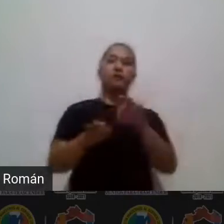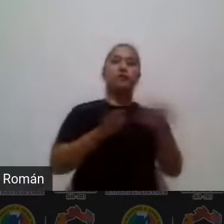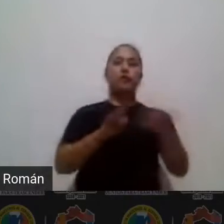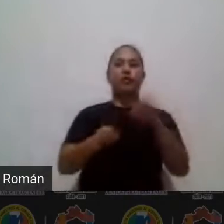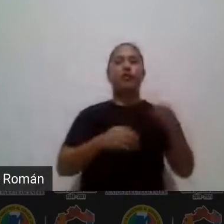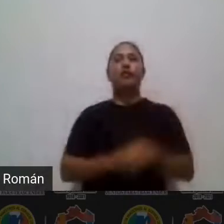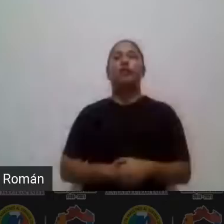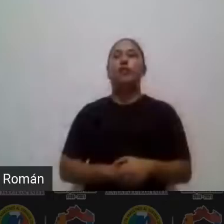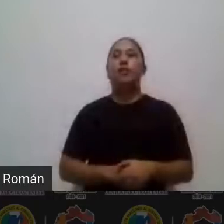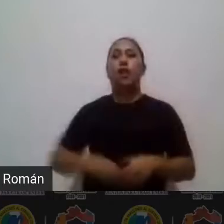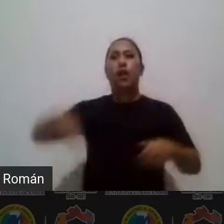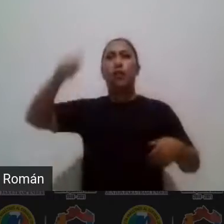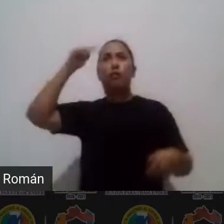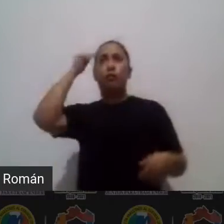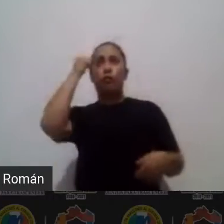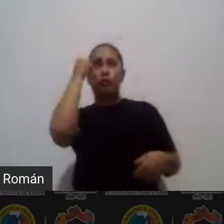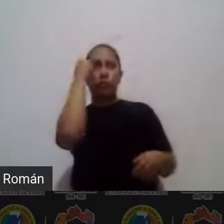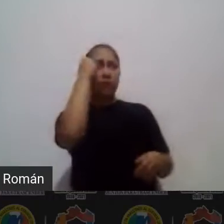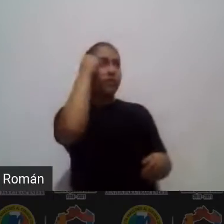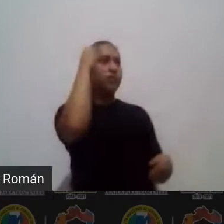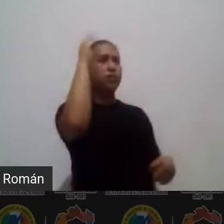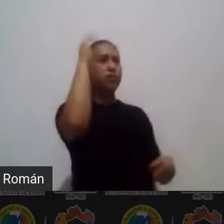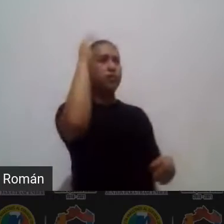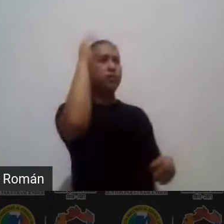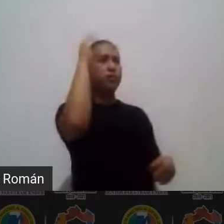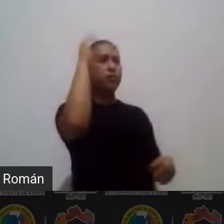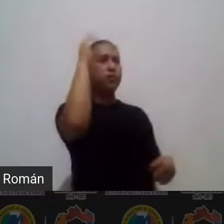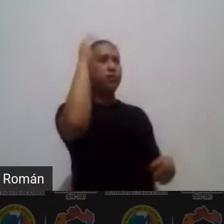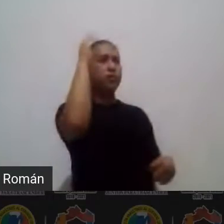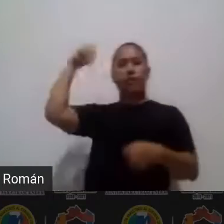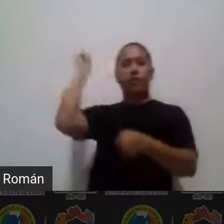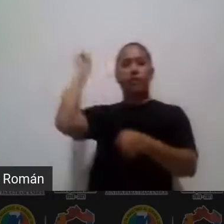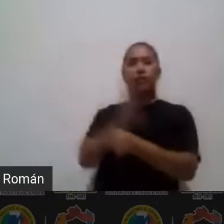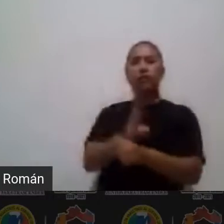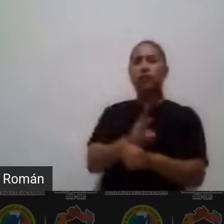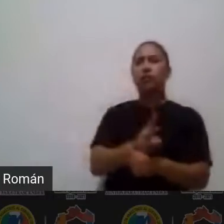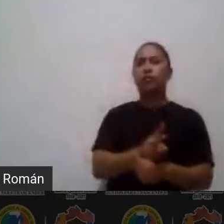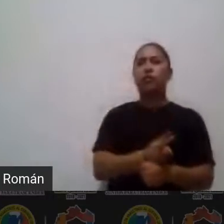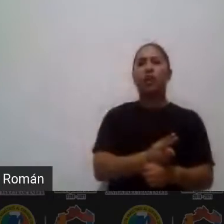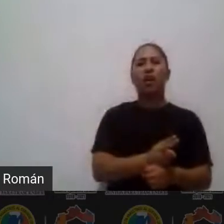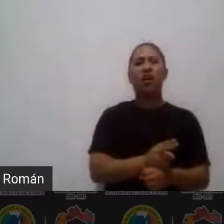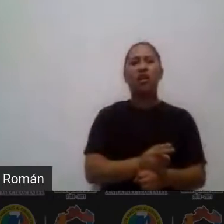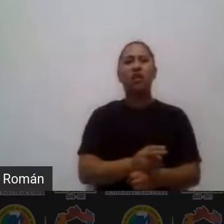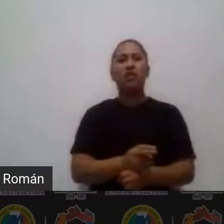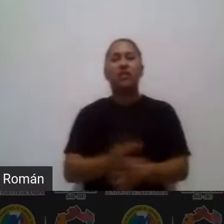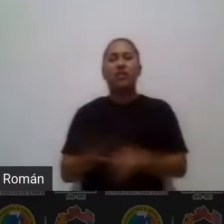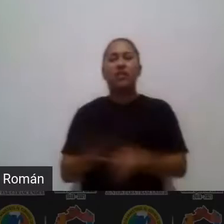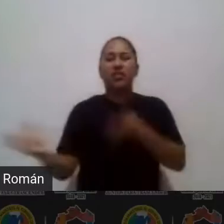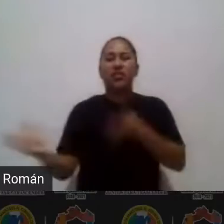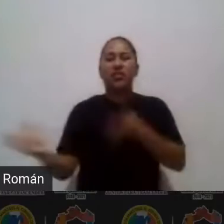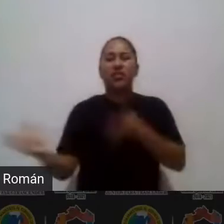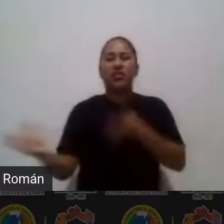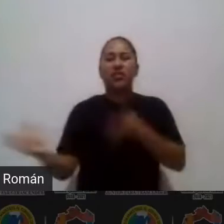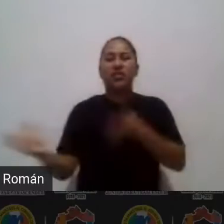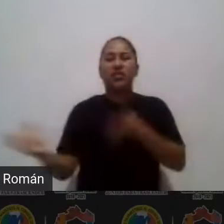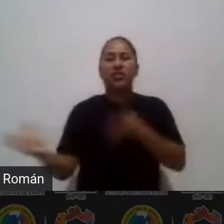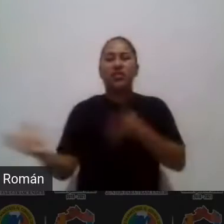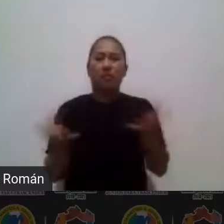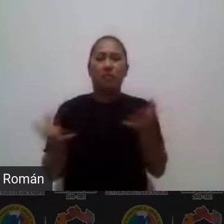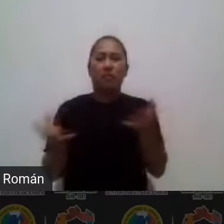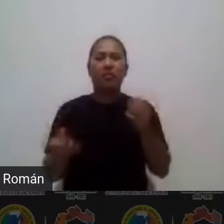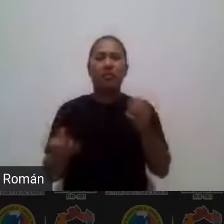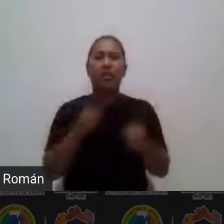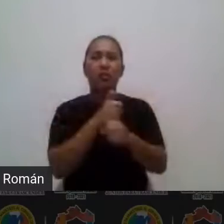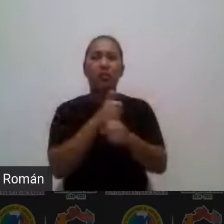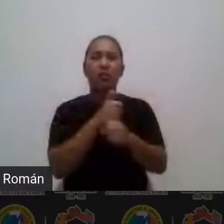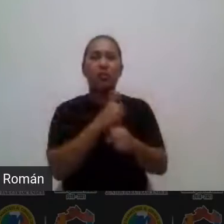con que el pensamiento científico se imparta desde los primeros años escolares sí y bueno esta es una